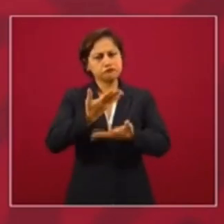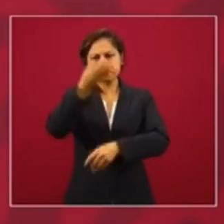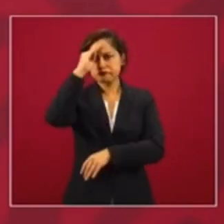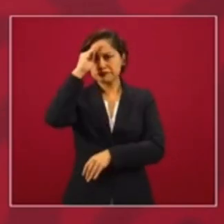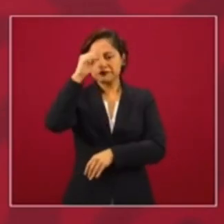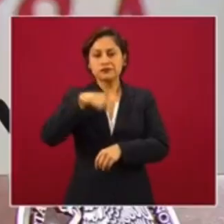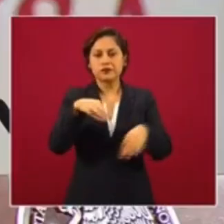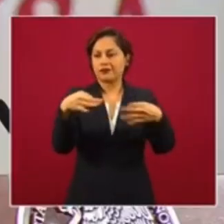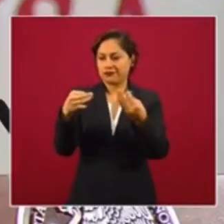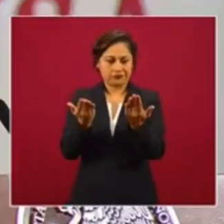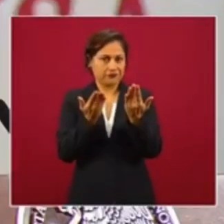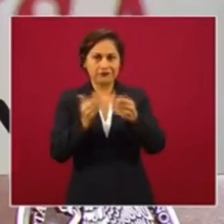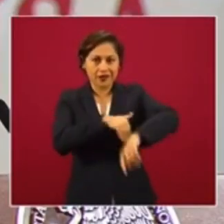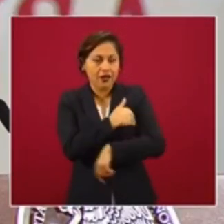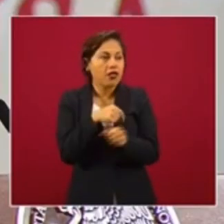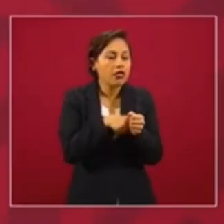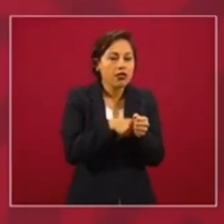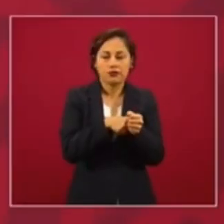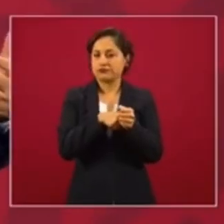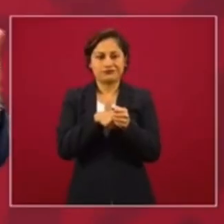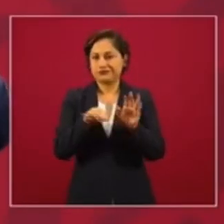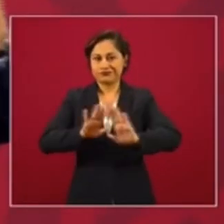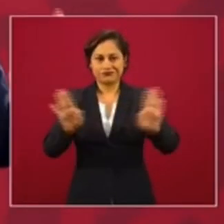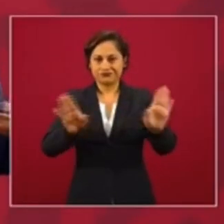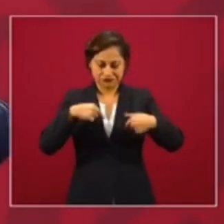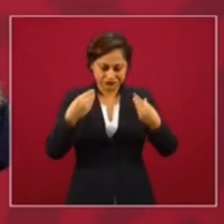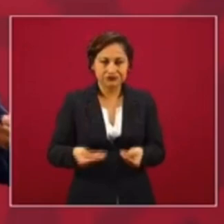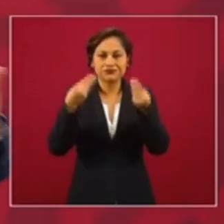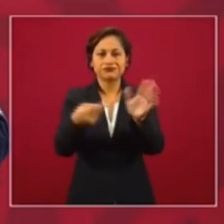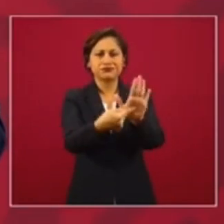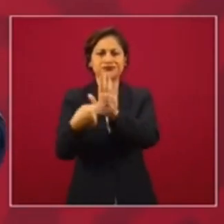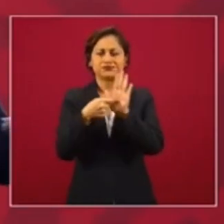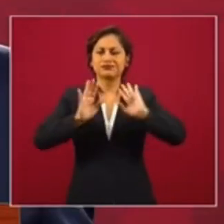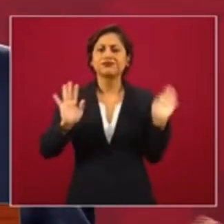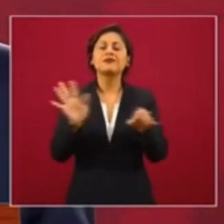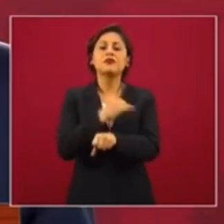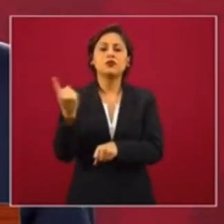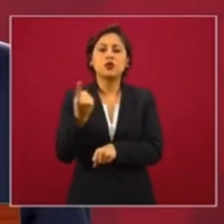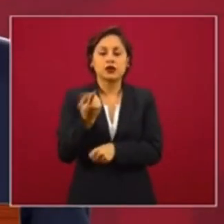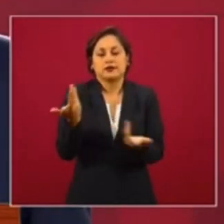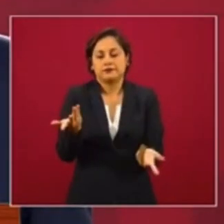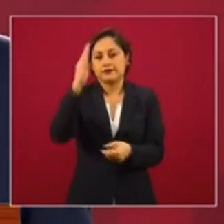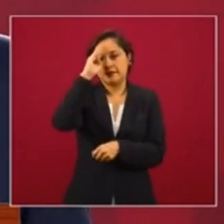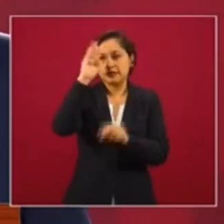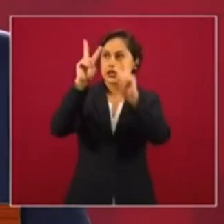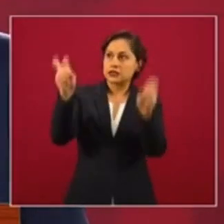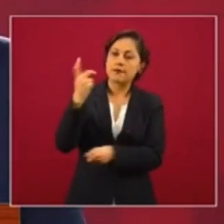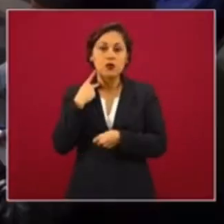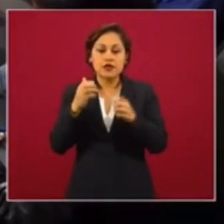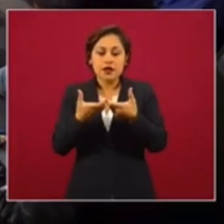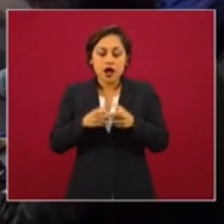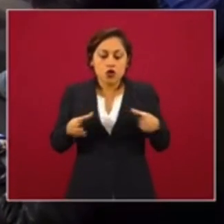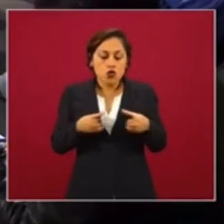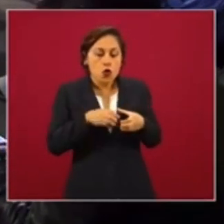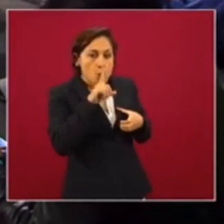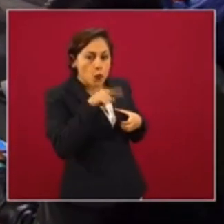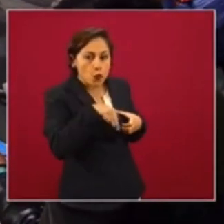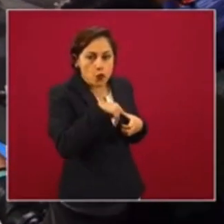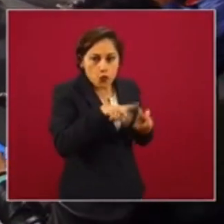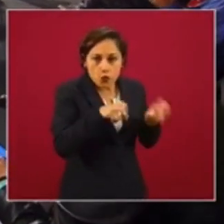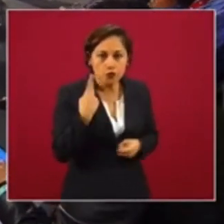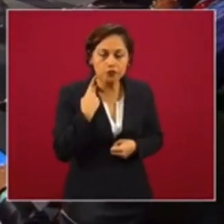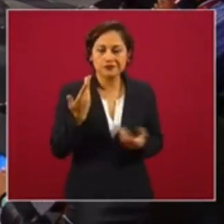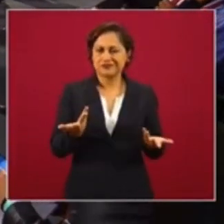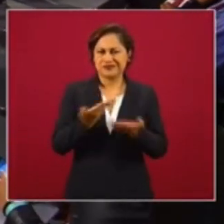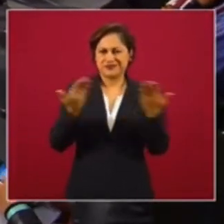yo voy andar guardando yo los documentos, pues los comparto porque además, volviendo a la política, es asunto de todos, tengo que estar informando a la